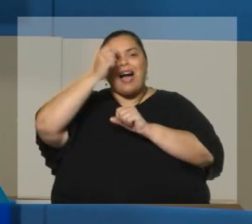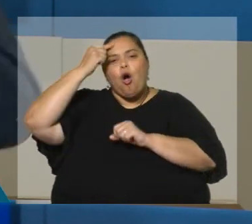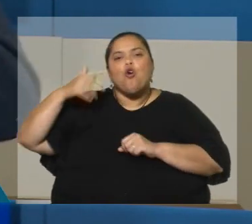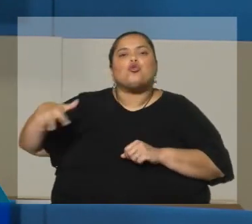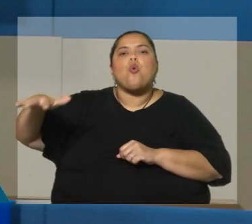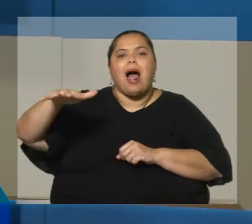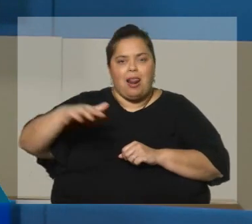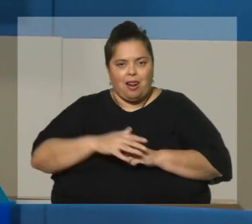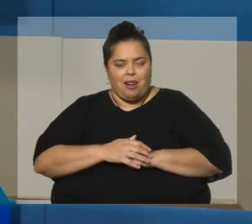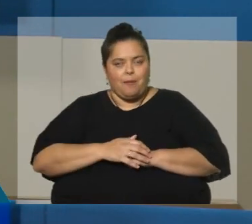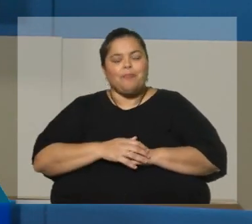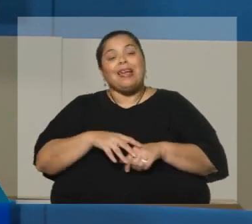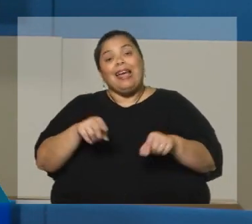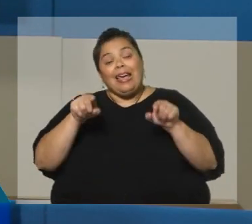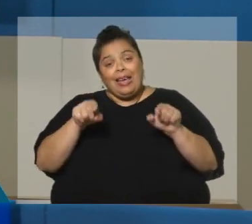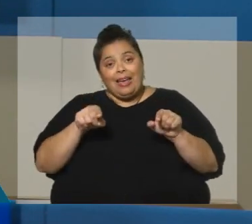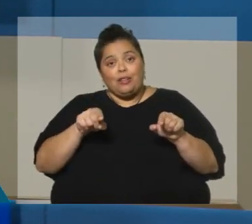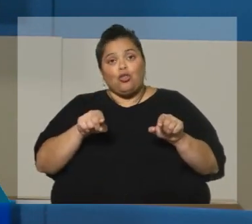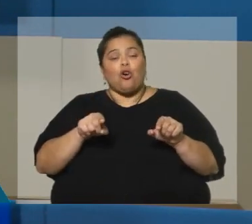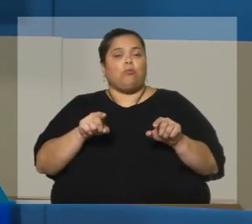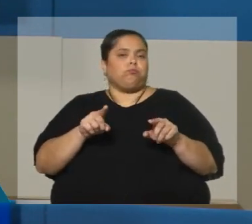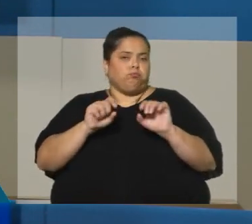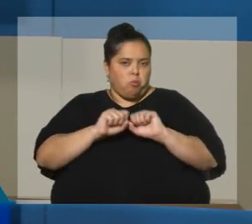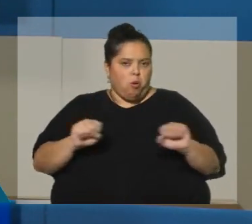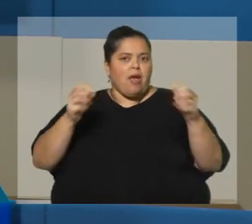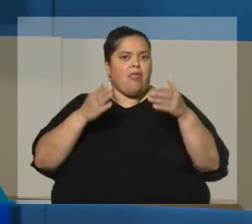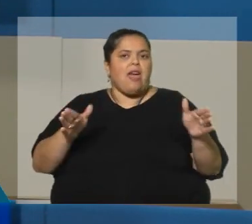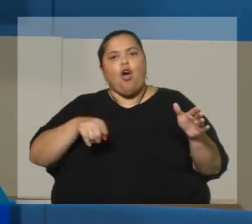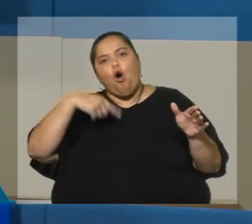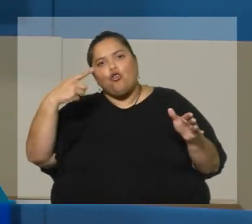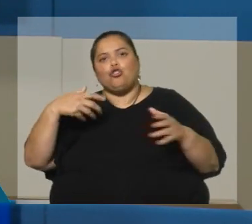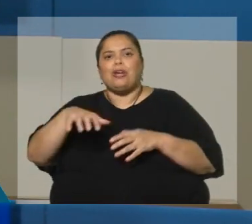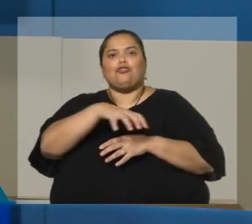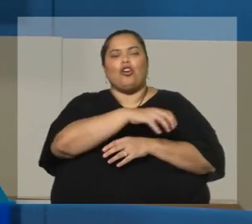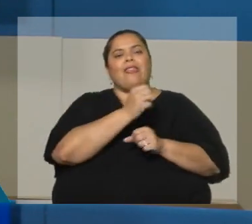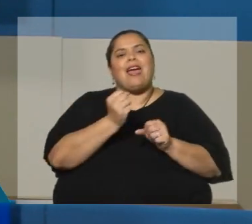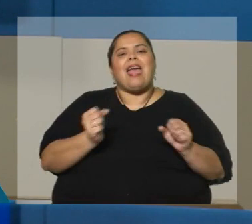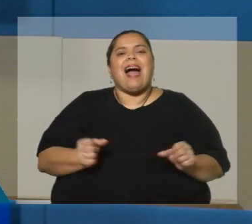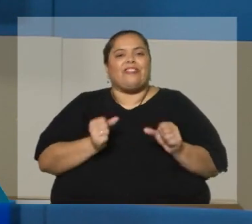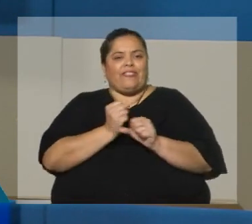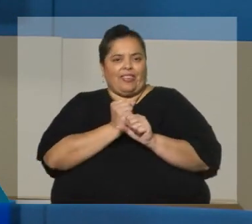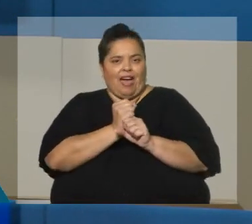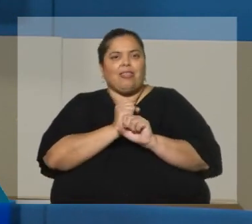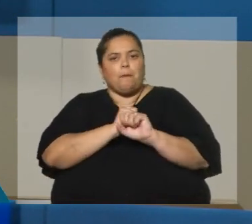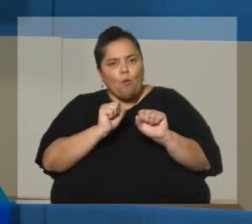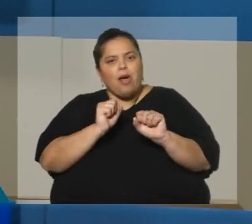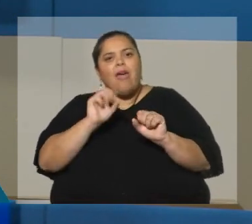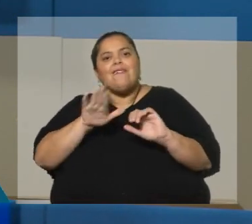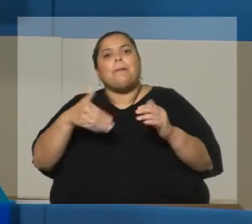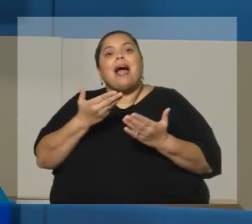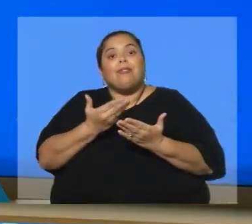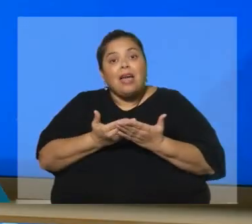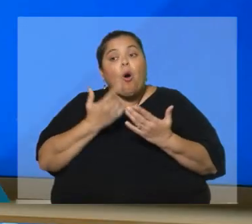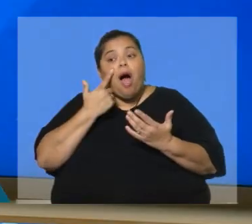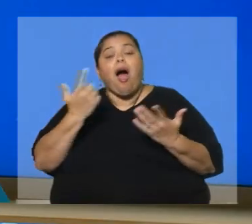se abre un periodo para que otros sectores de actividad lo planteen fundadamente, se estudiará y se resolverá. Queda